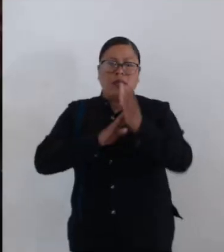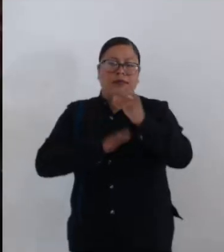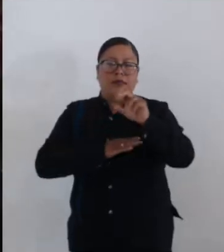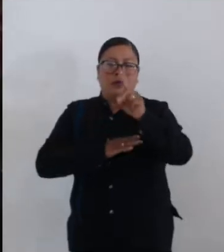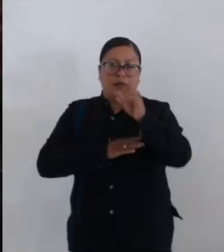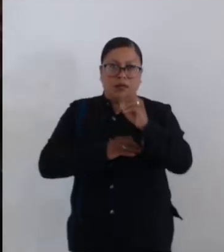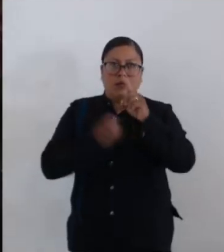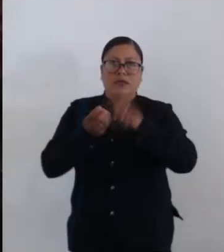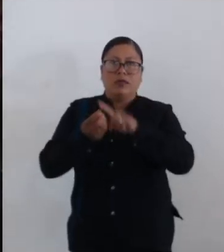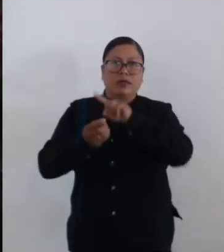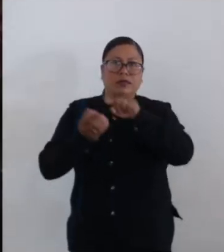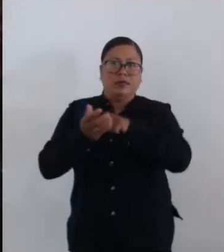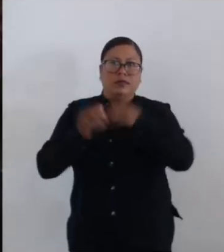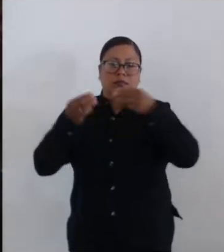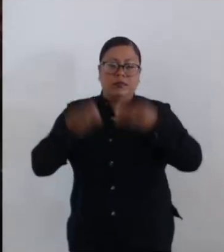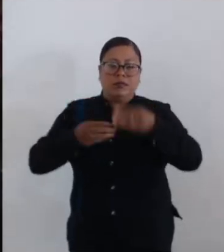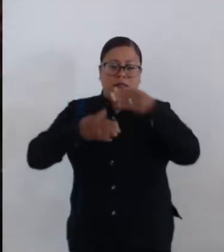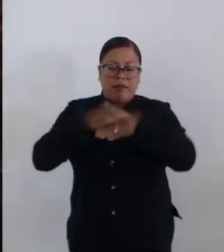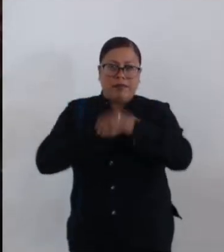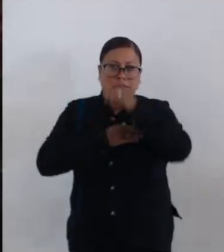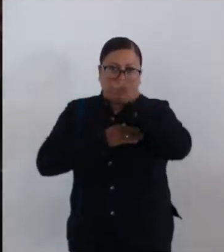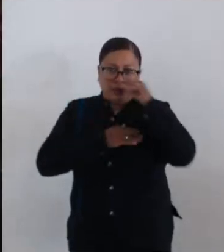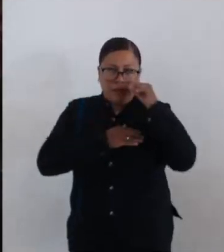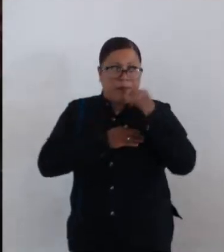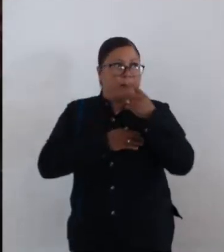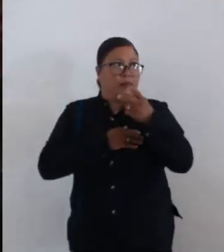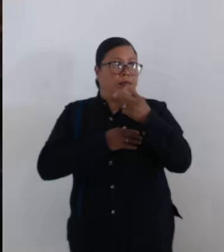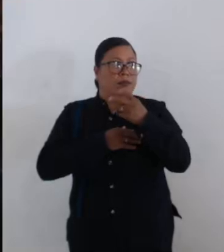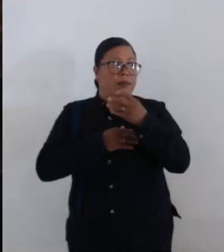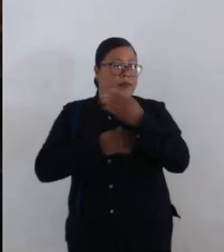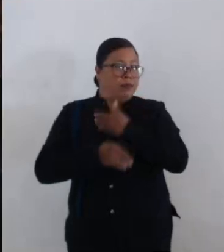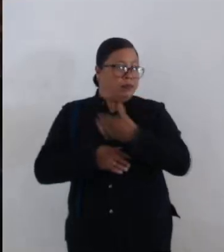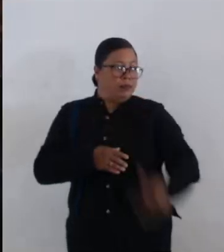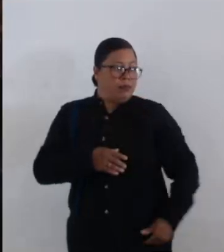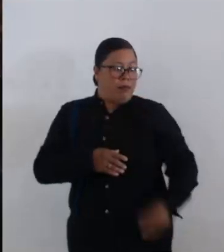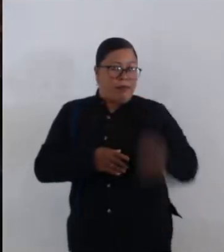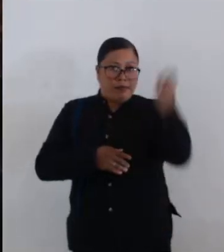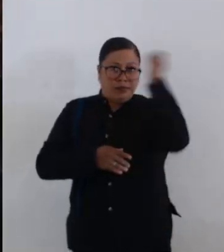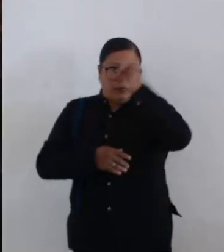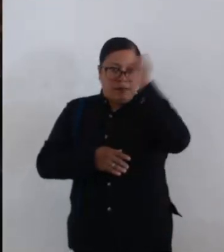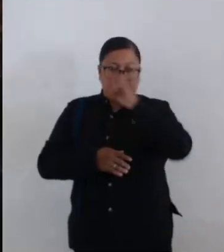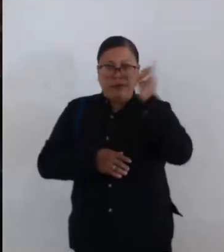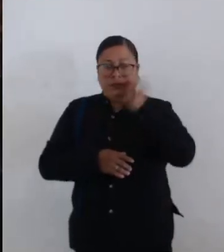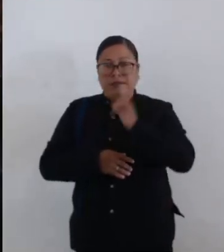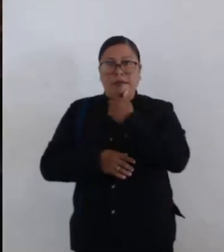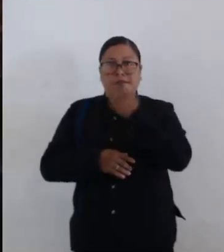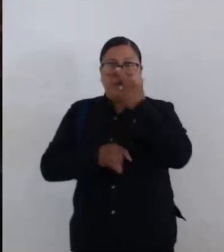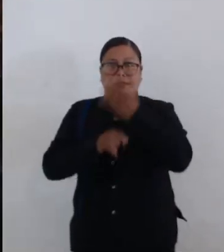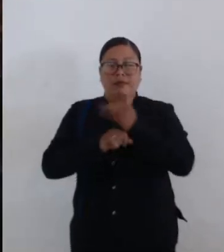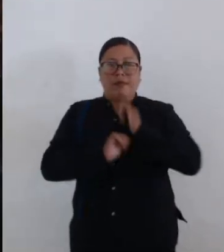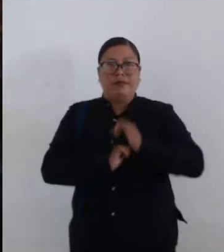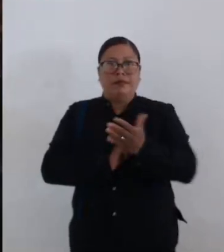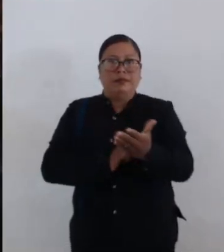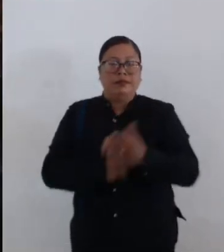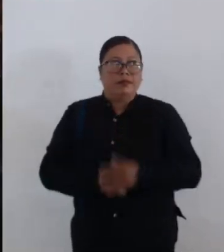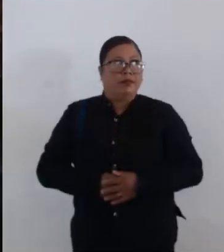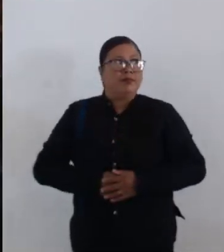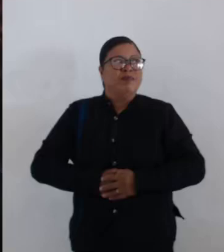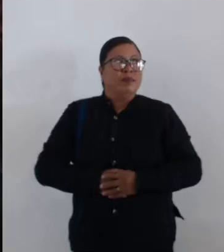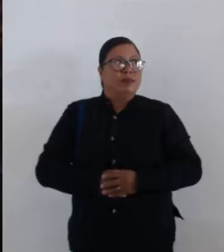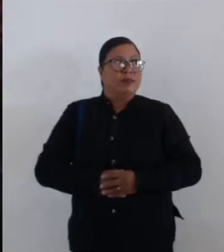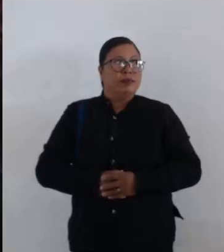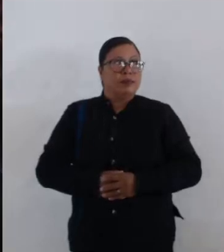ubicada en el mercado Benito Juárez Más. Es cuanto, señor presidente, está a su consideración y de las señoras y señores